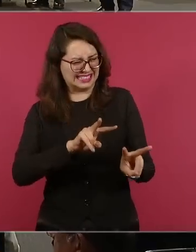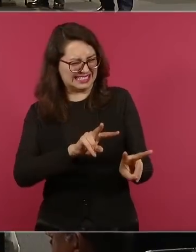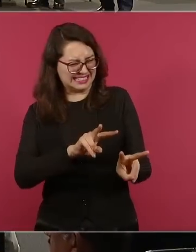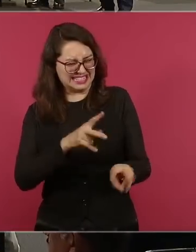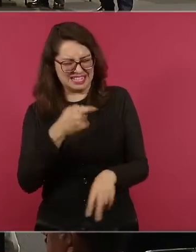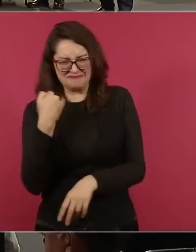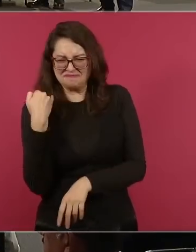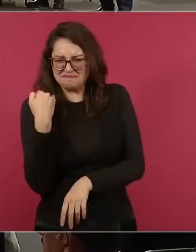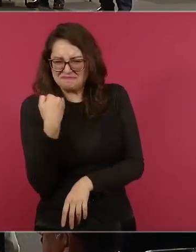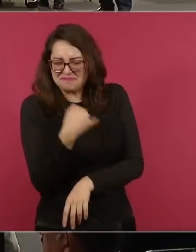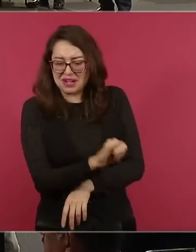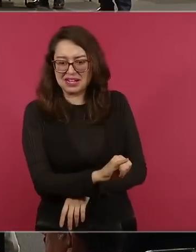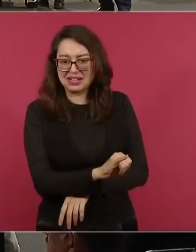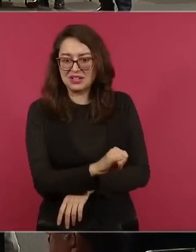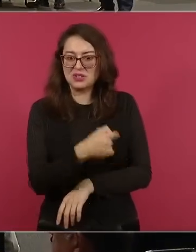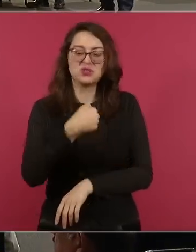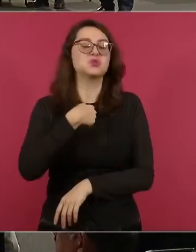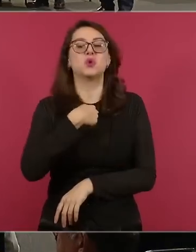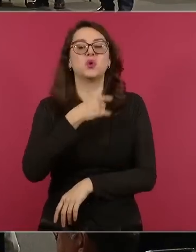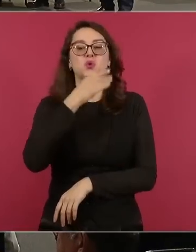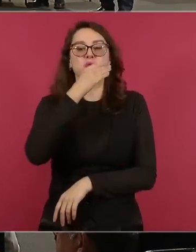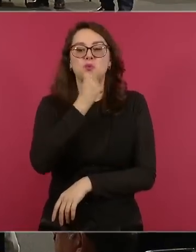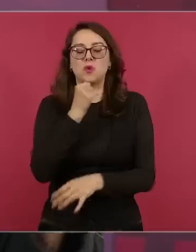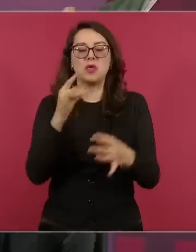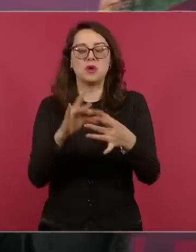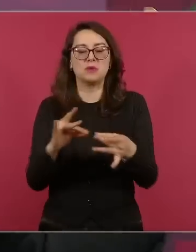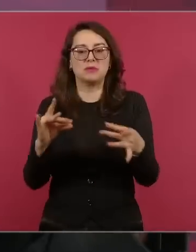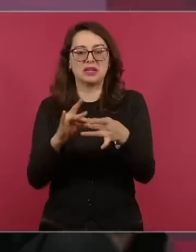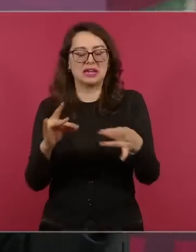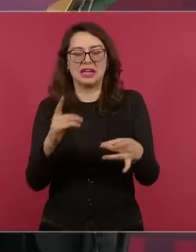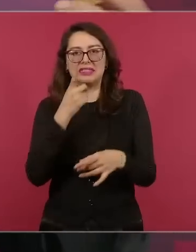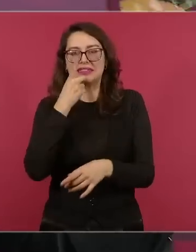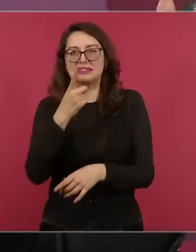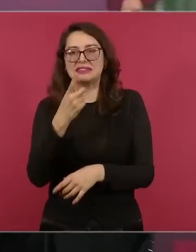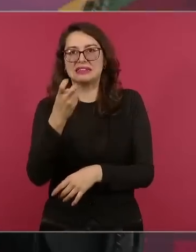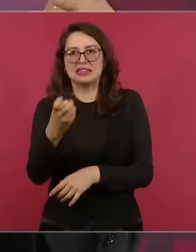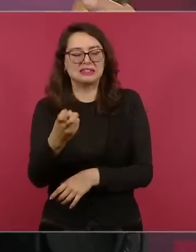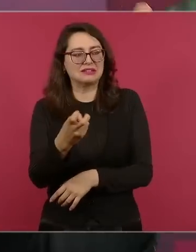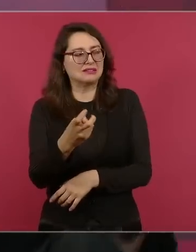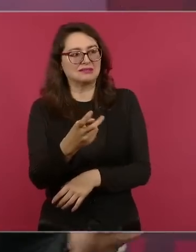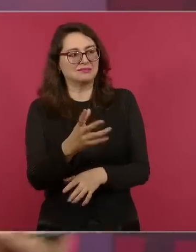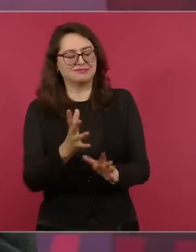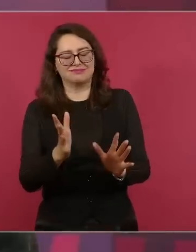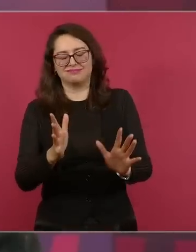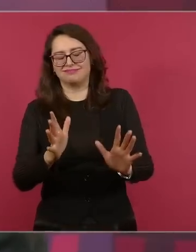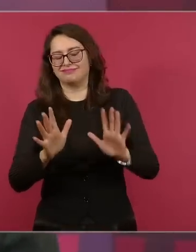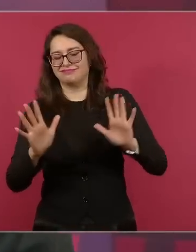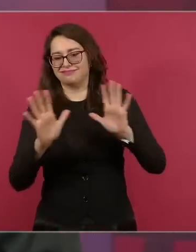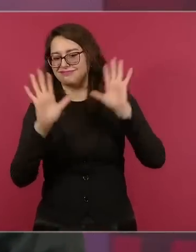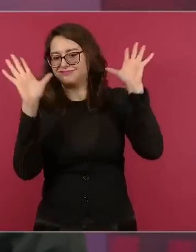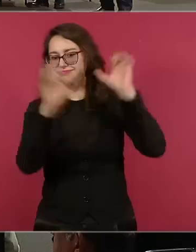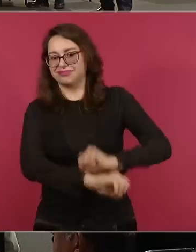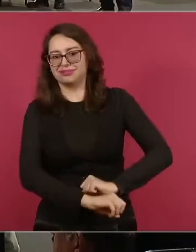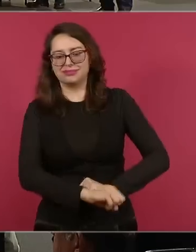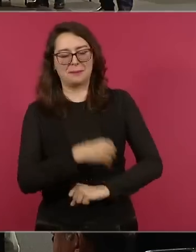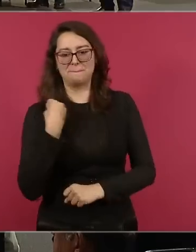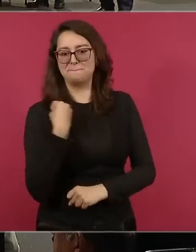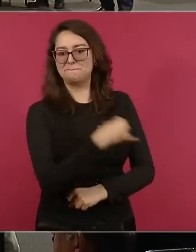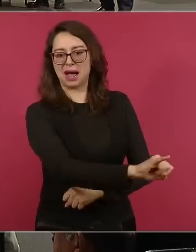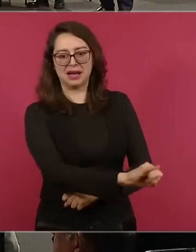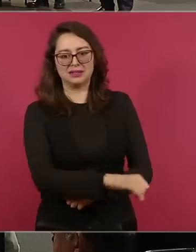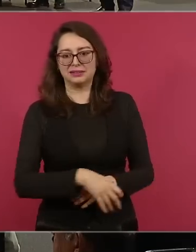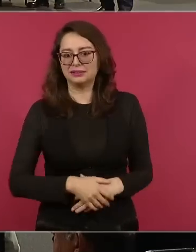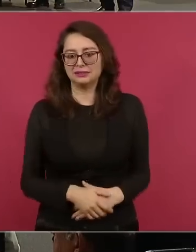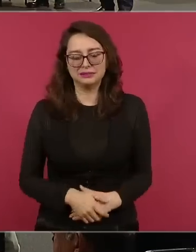aquí, porque son absurdos, gigantescos.